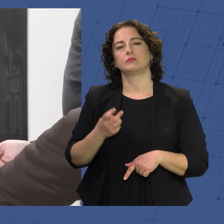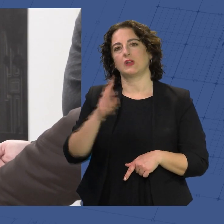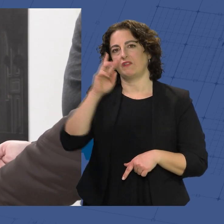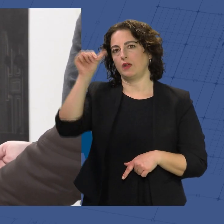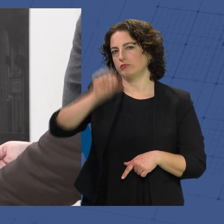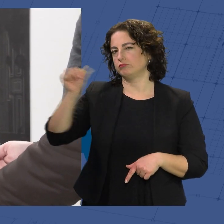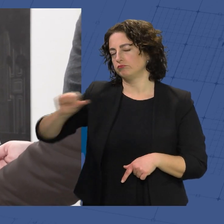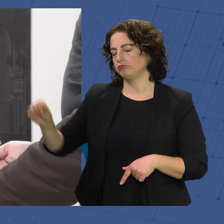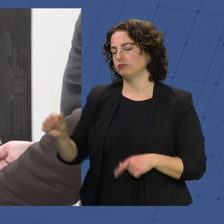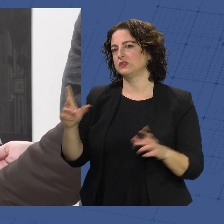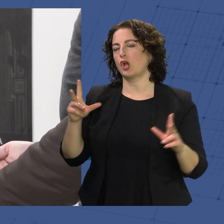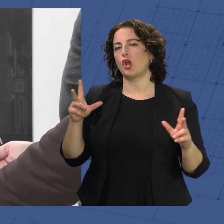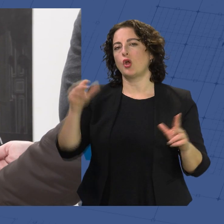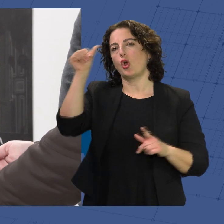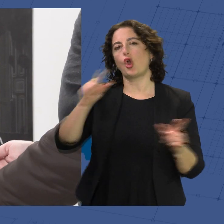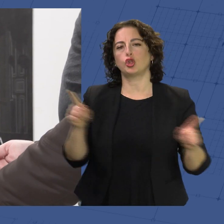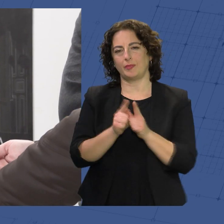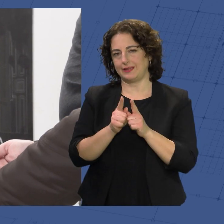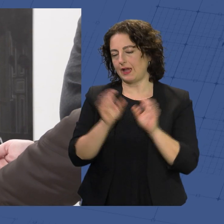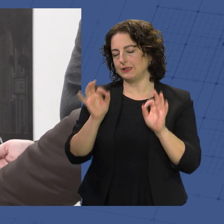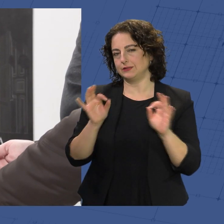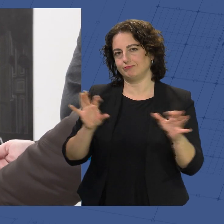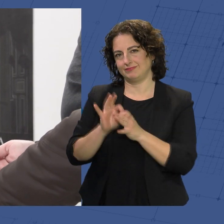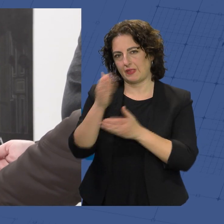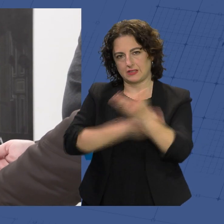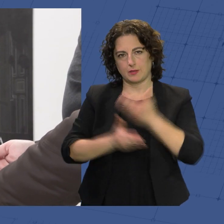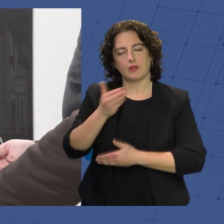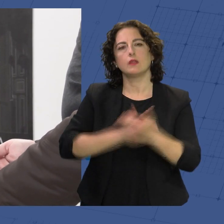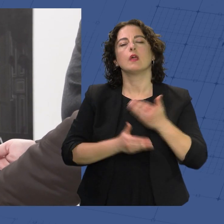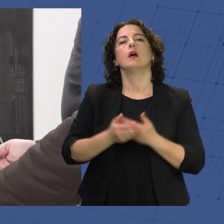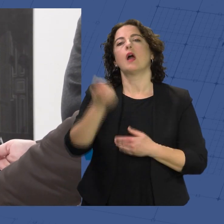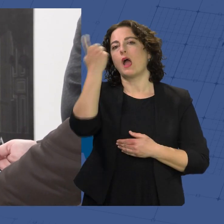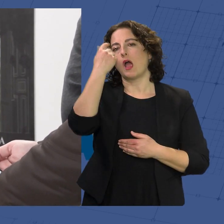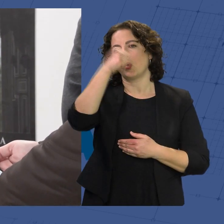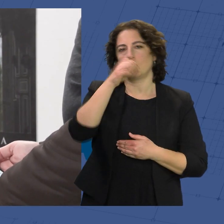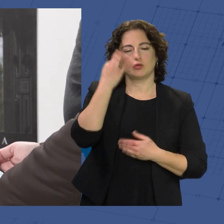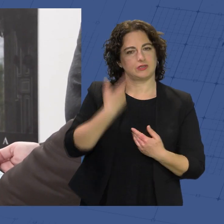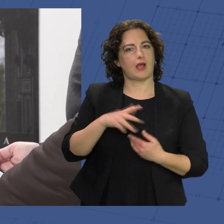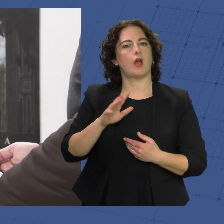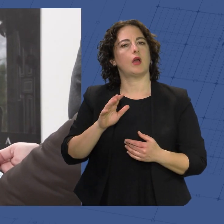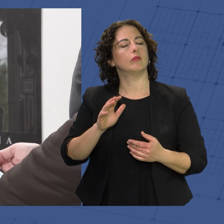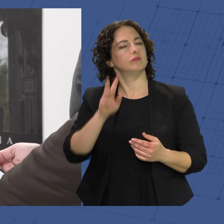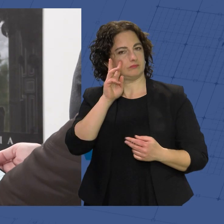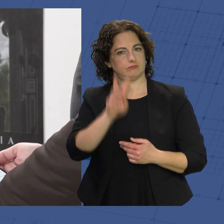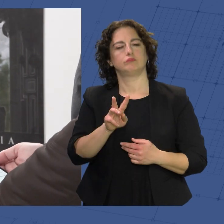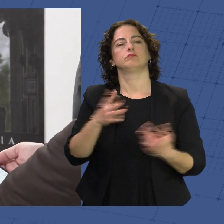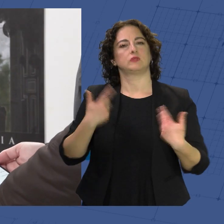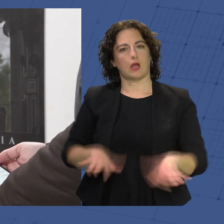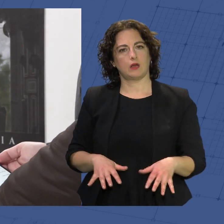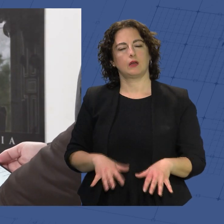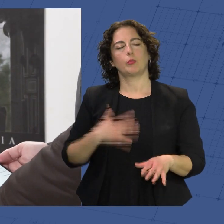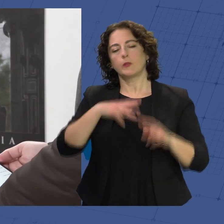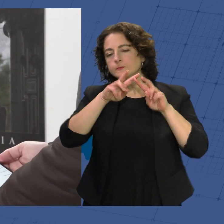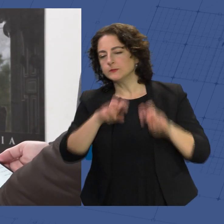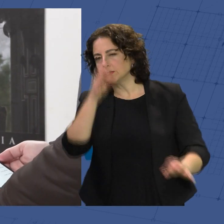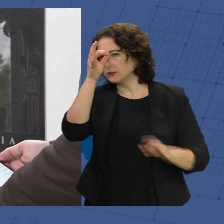que tienen que ver con la discapacidad, sobre la discapacidad y que el alumnado ya ha tenido ocasión de ver y poder analizar